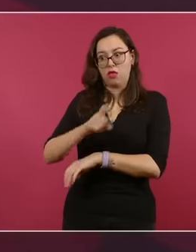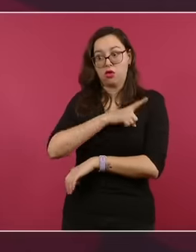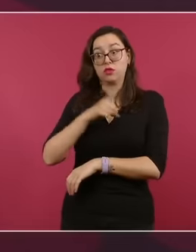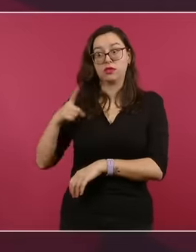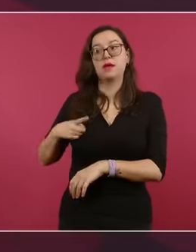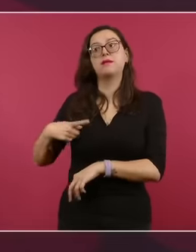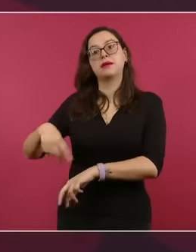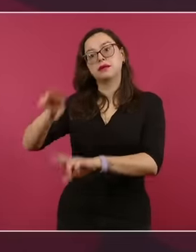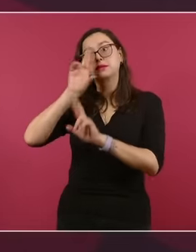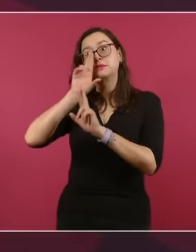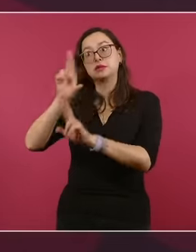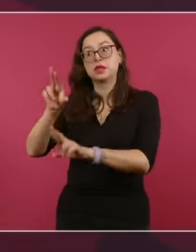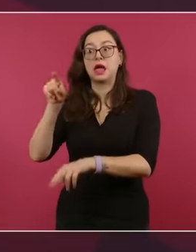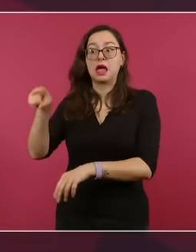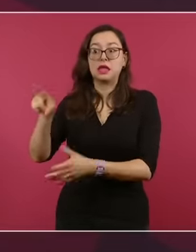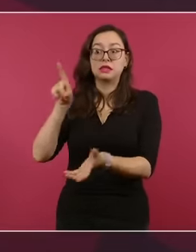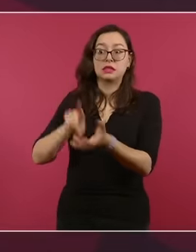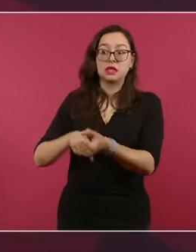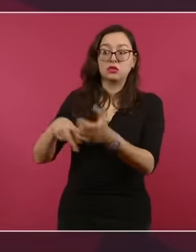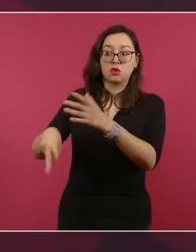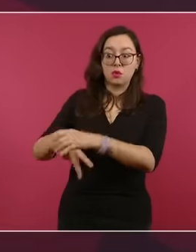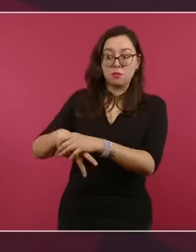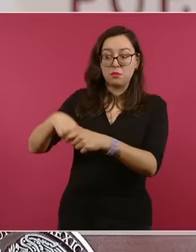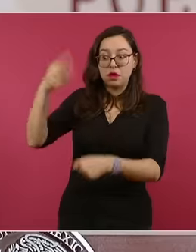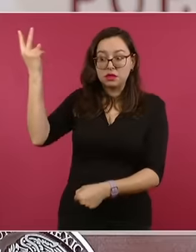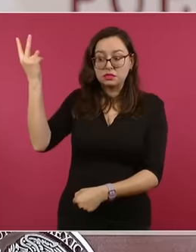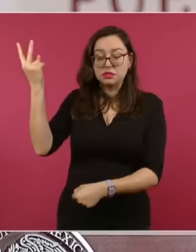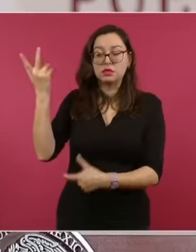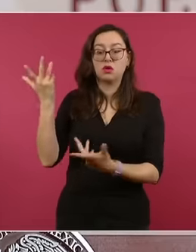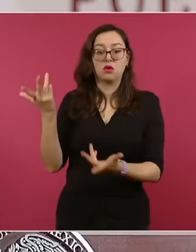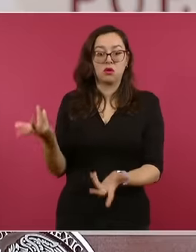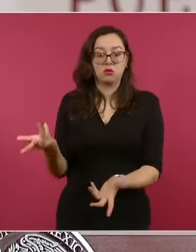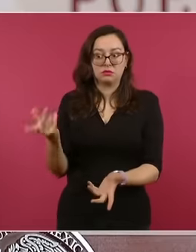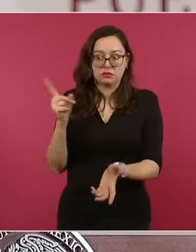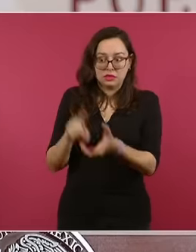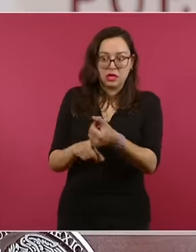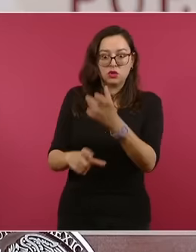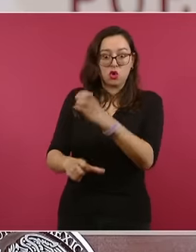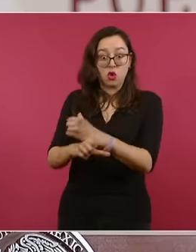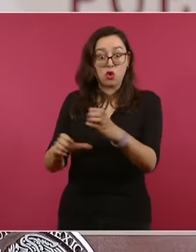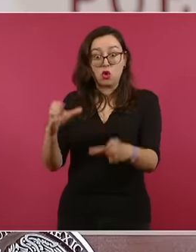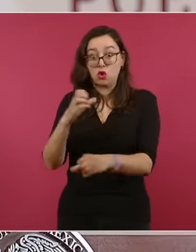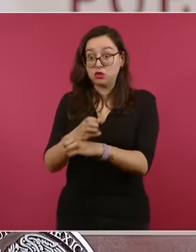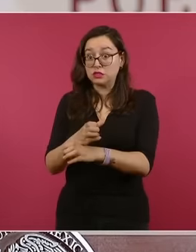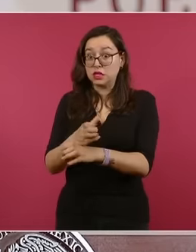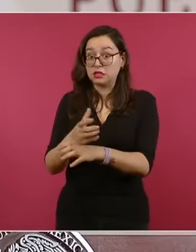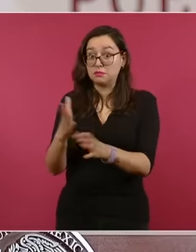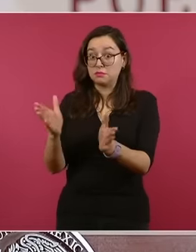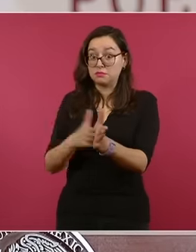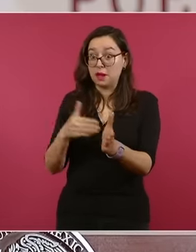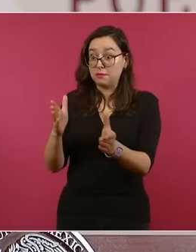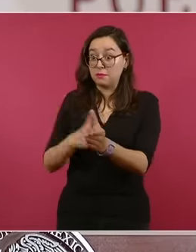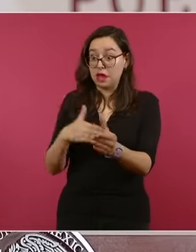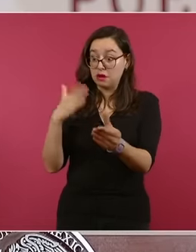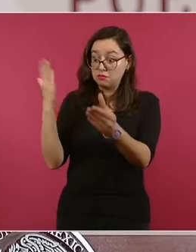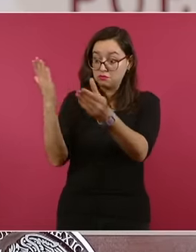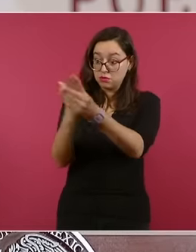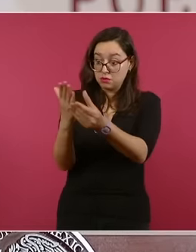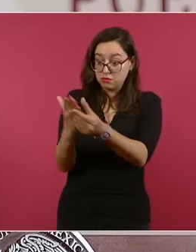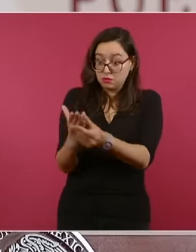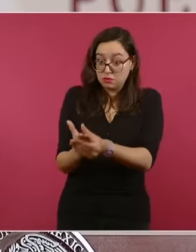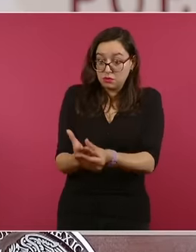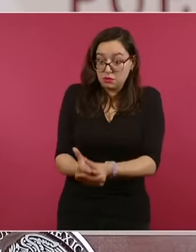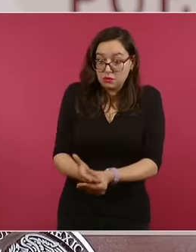quedado vacío y al interior sus bienes y sus archivos. Es de la mayor importancia de que la Corte ordene que Ecuador está